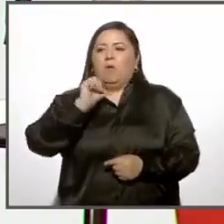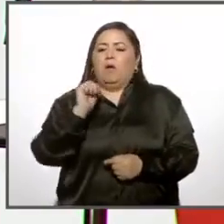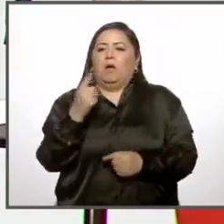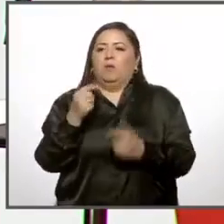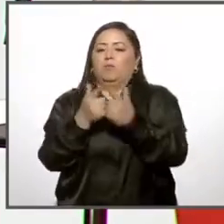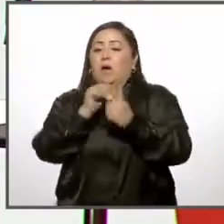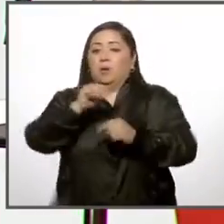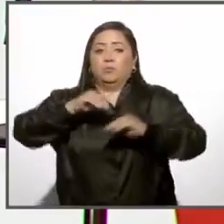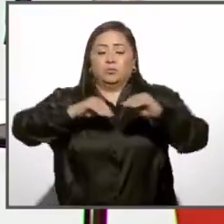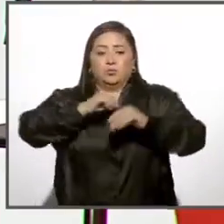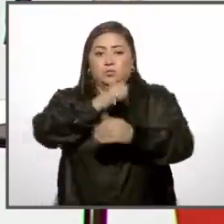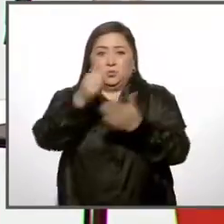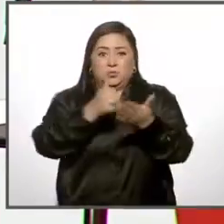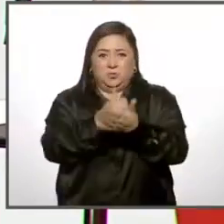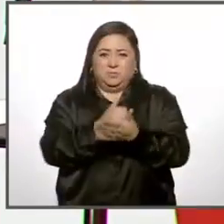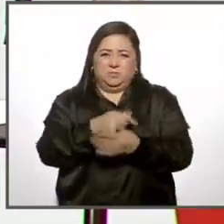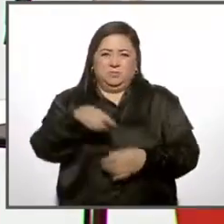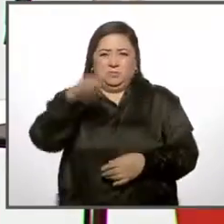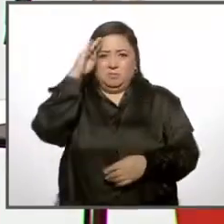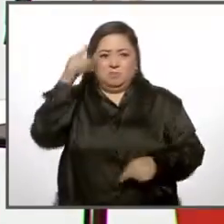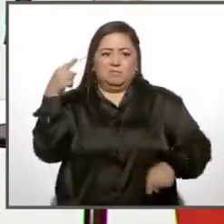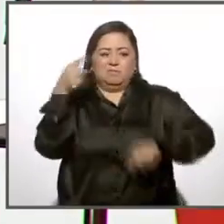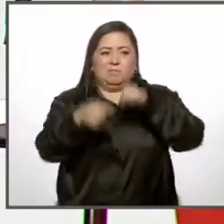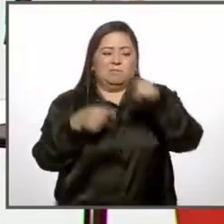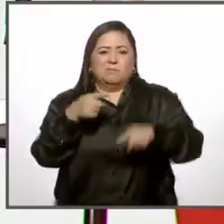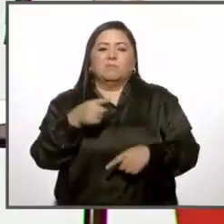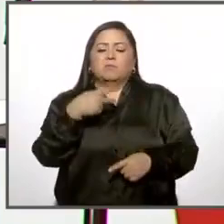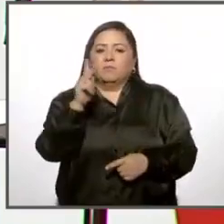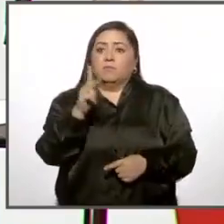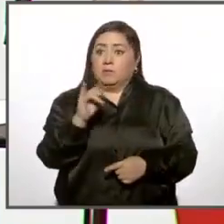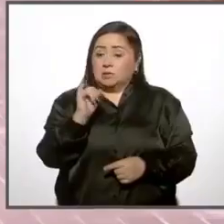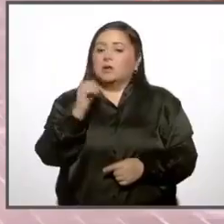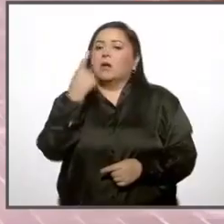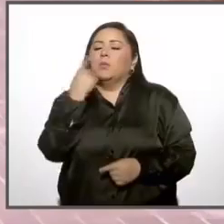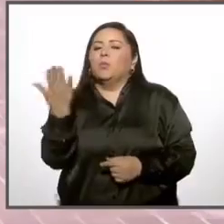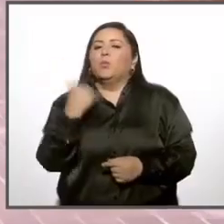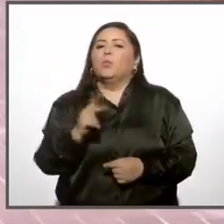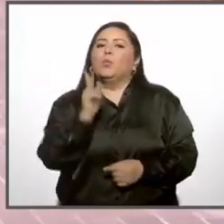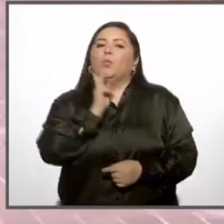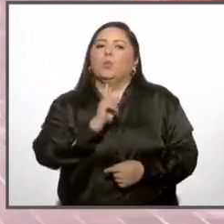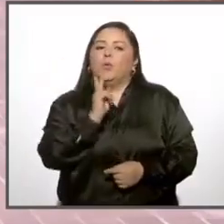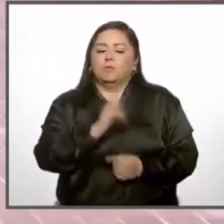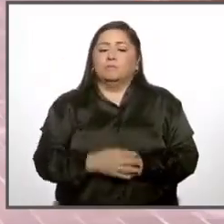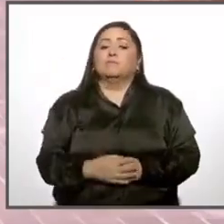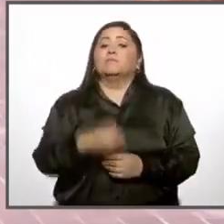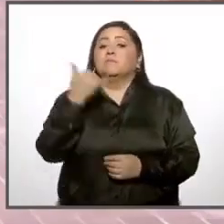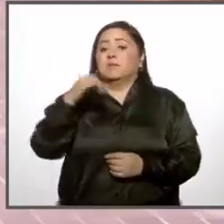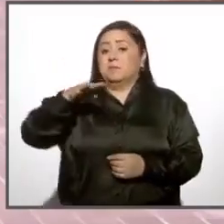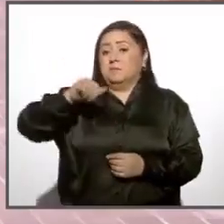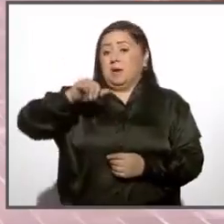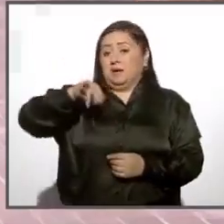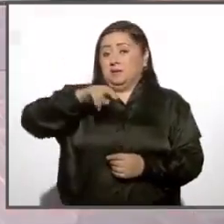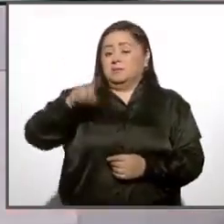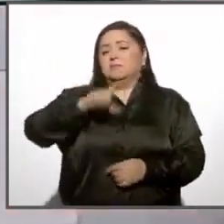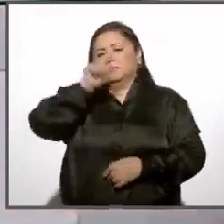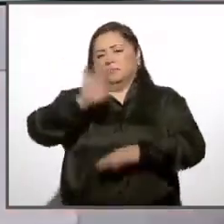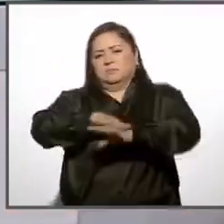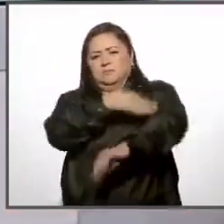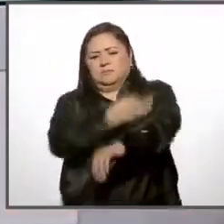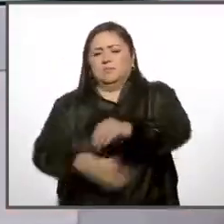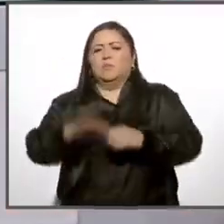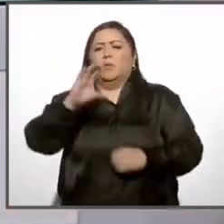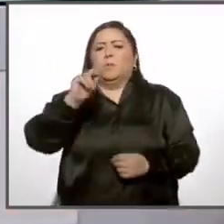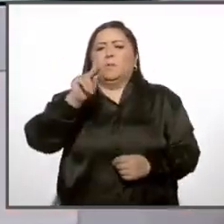integrante de Movimiento Ciudadano que se ha señalado y que se acrediten pruebas en su contra. Más tarde, Maínez tendrá un encuentro con la